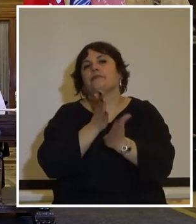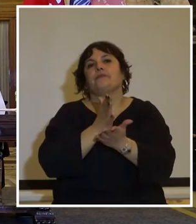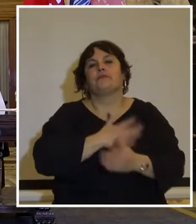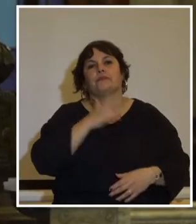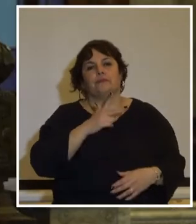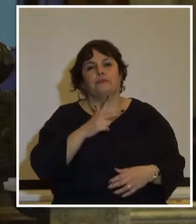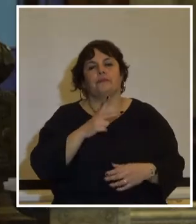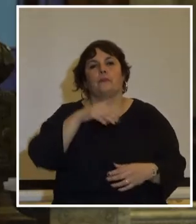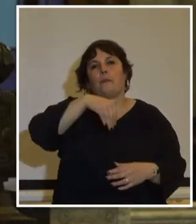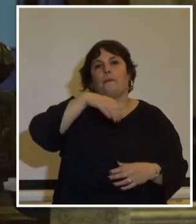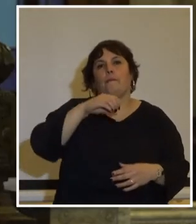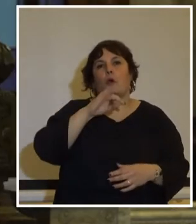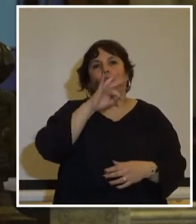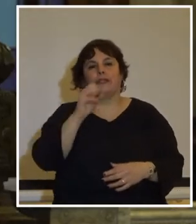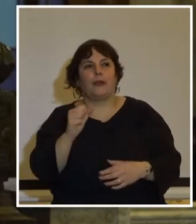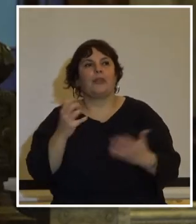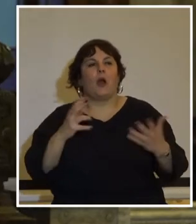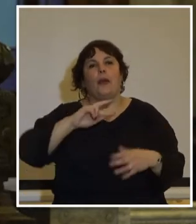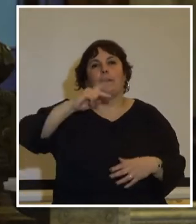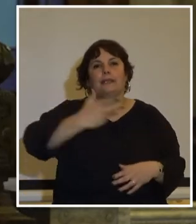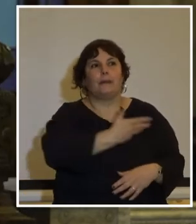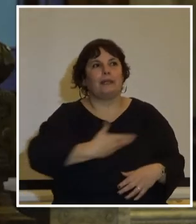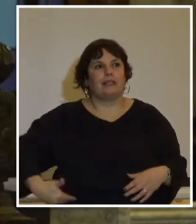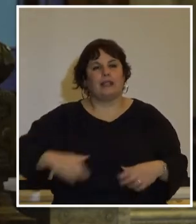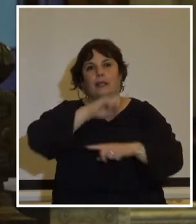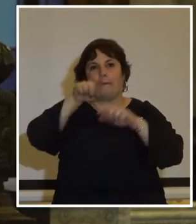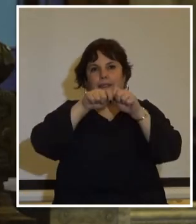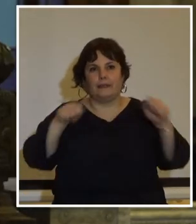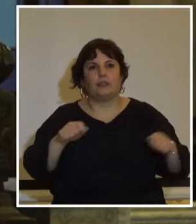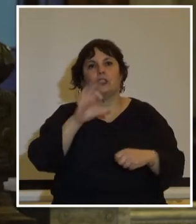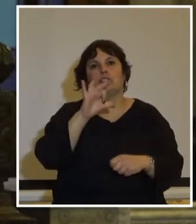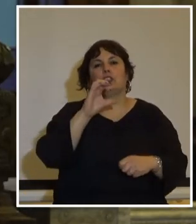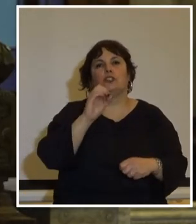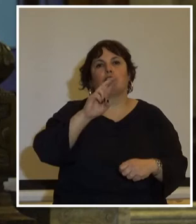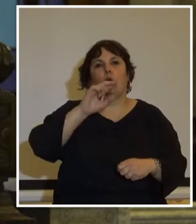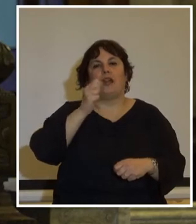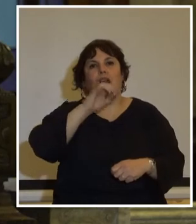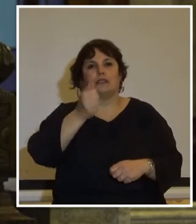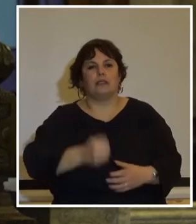humanos mariana mota seguimos con la vicepresidenta del pit cnt soraya la rosa